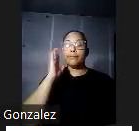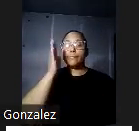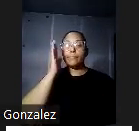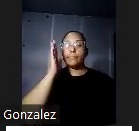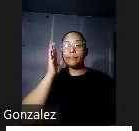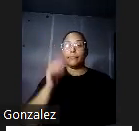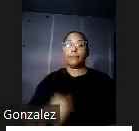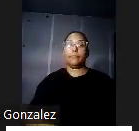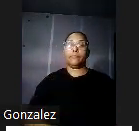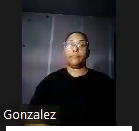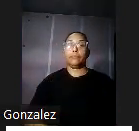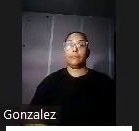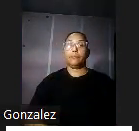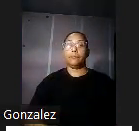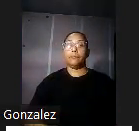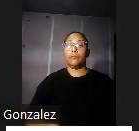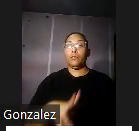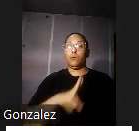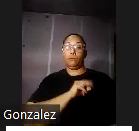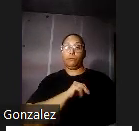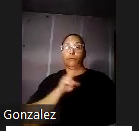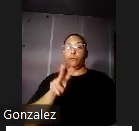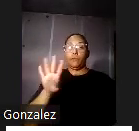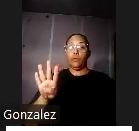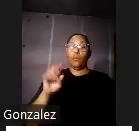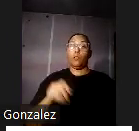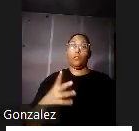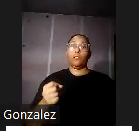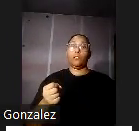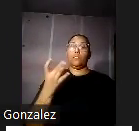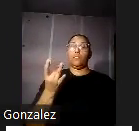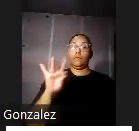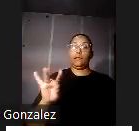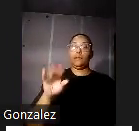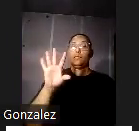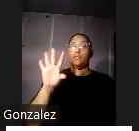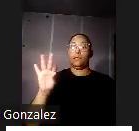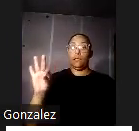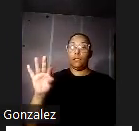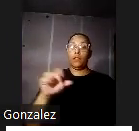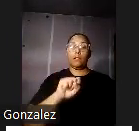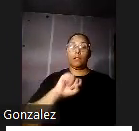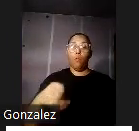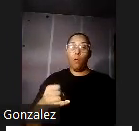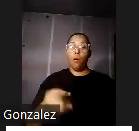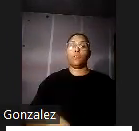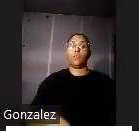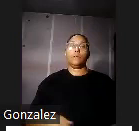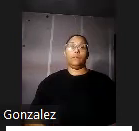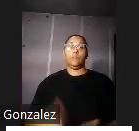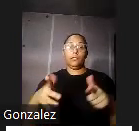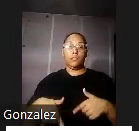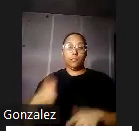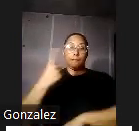Ponce November 24 1899 Chief Surgeon San Juan at this day proven the cause of many